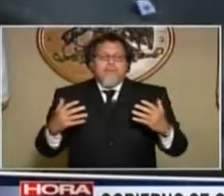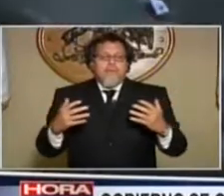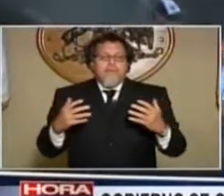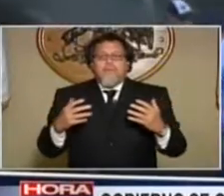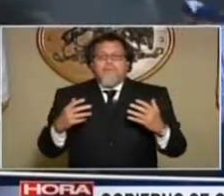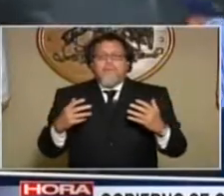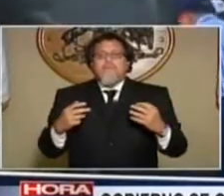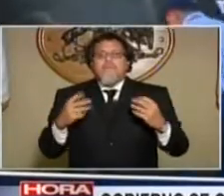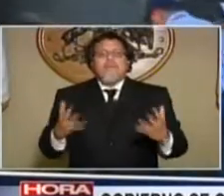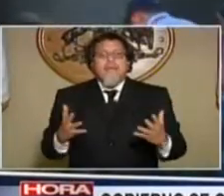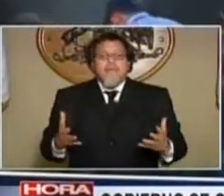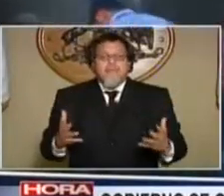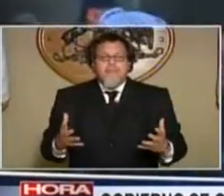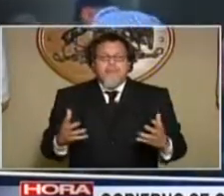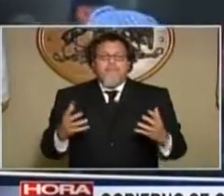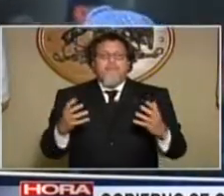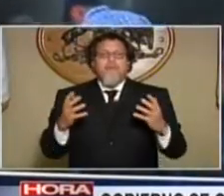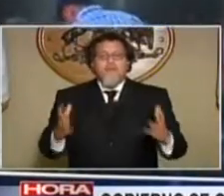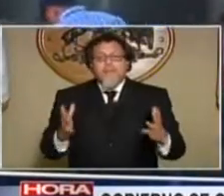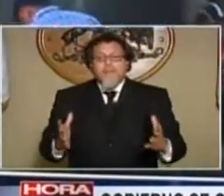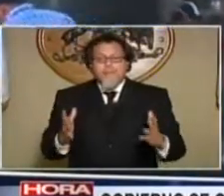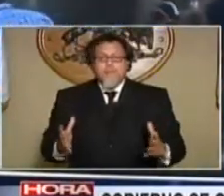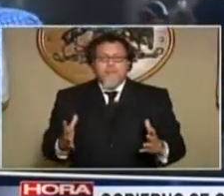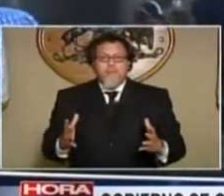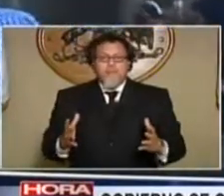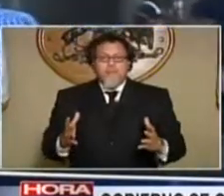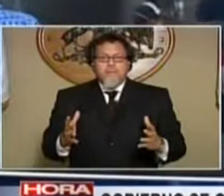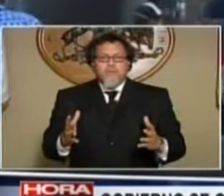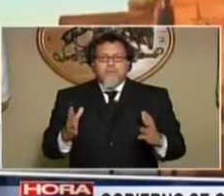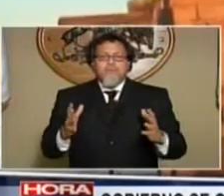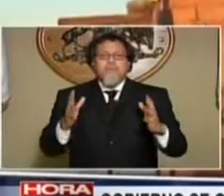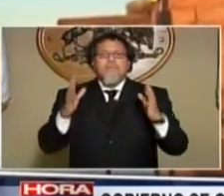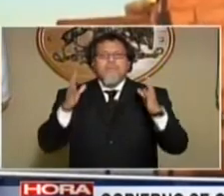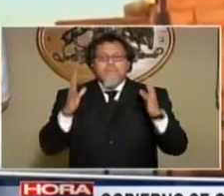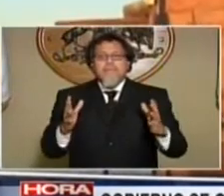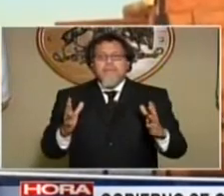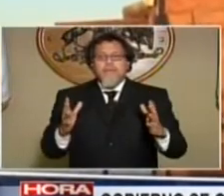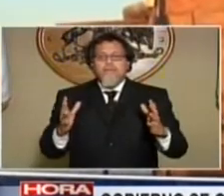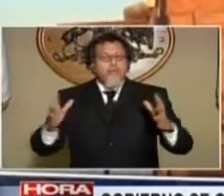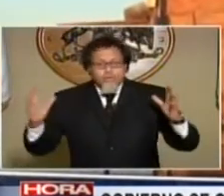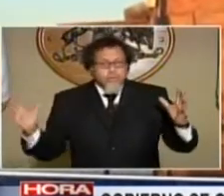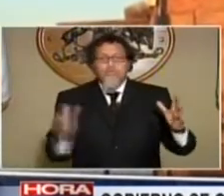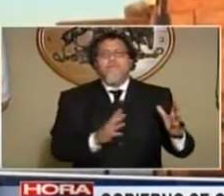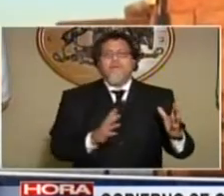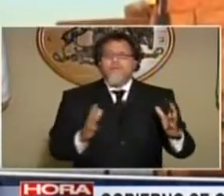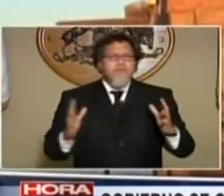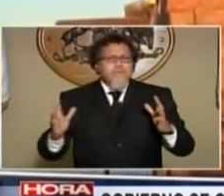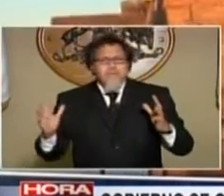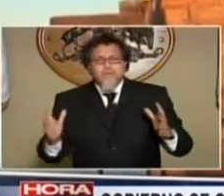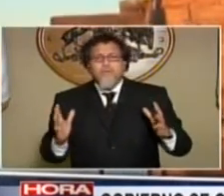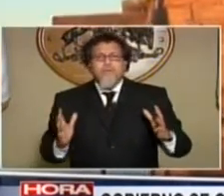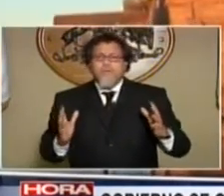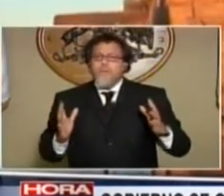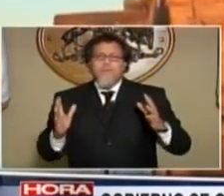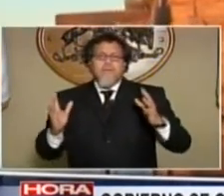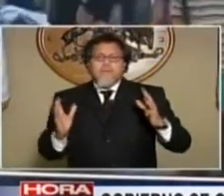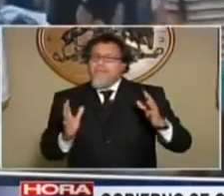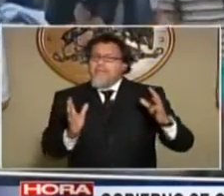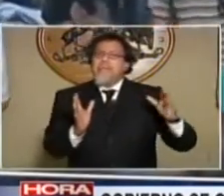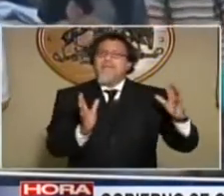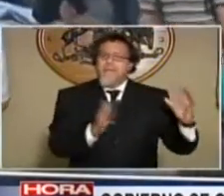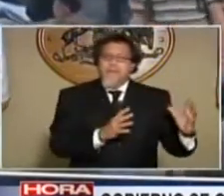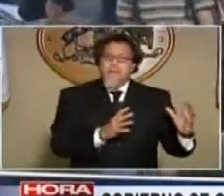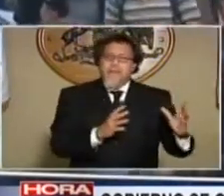son zonas fundacionales, barrios fundadores de Valparaíso. Entonces, eso es es muy importante porque no son todos tomas, no son 2.500 casos